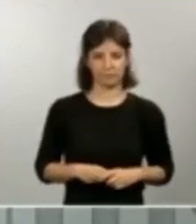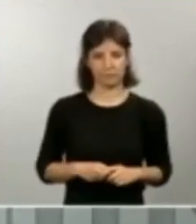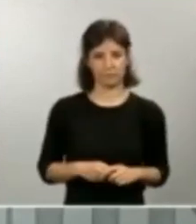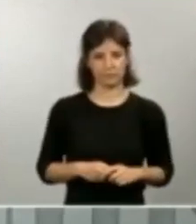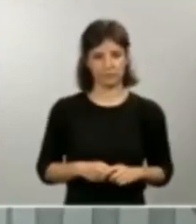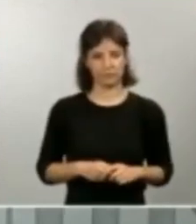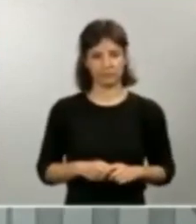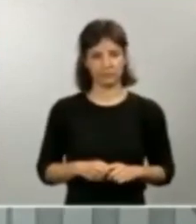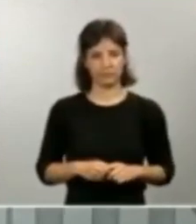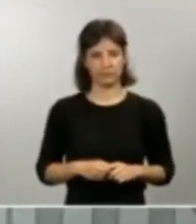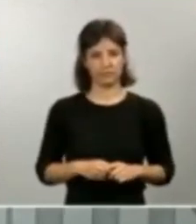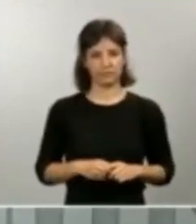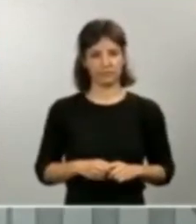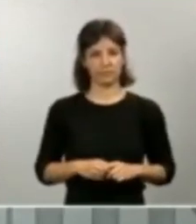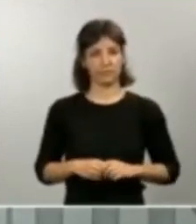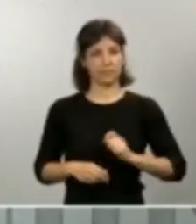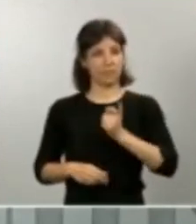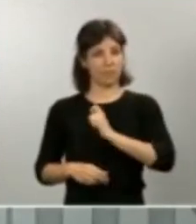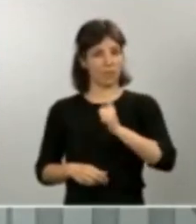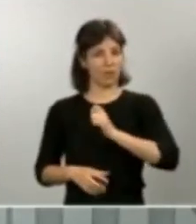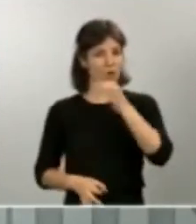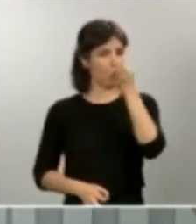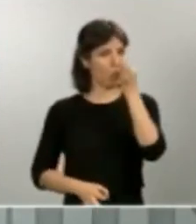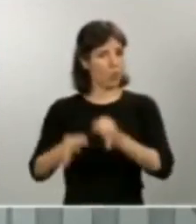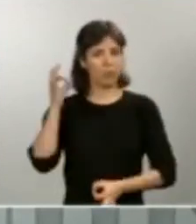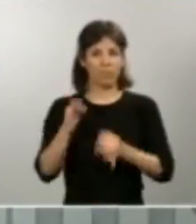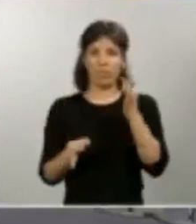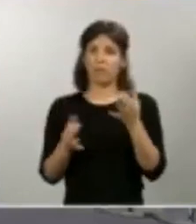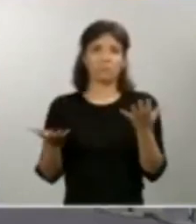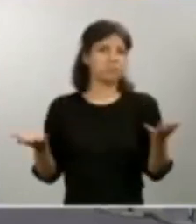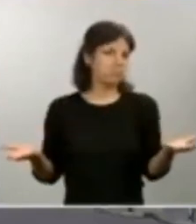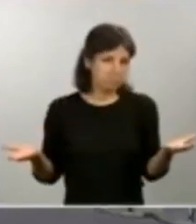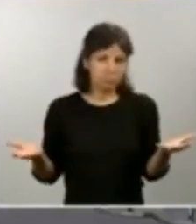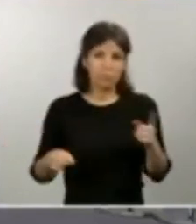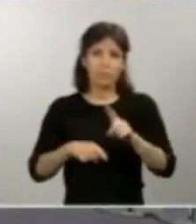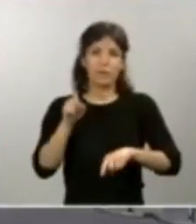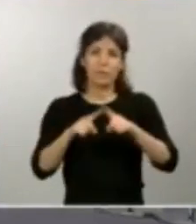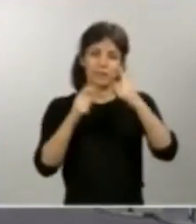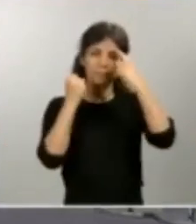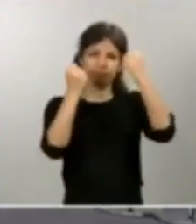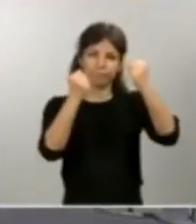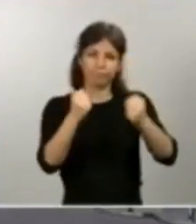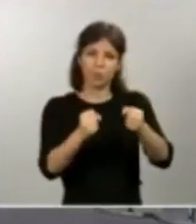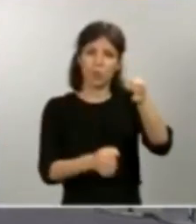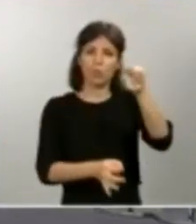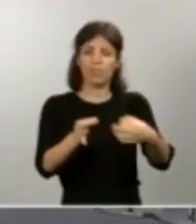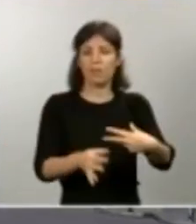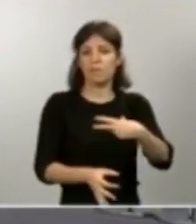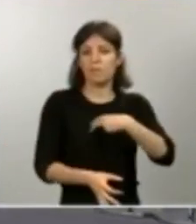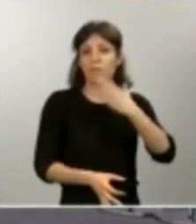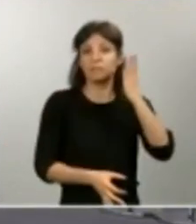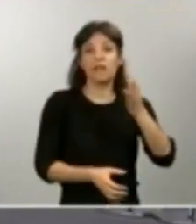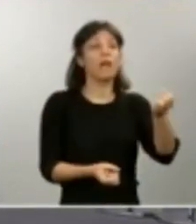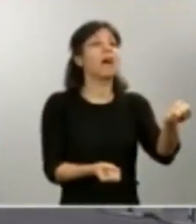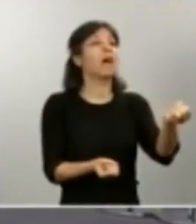actuaremos a la indicación de lo que la autoridad judicial, la fiscalía en su caso, nos indique o nos